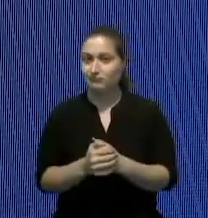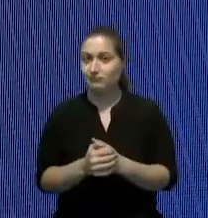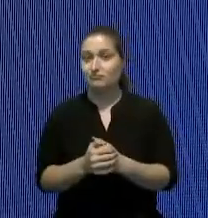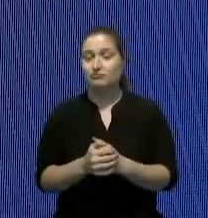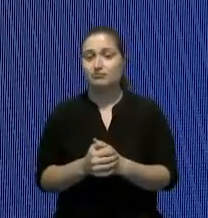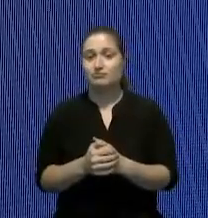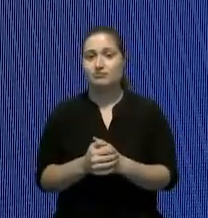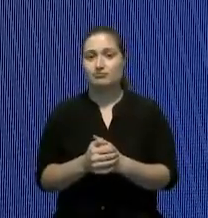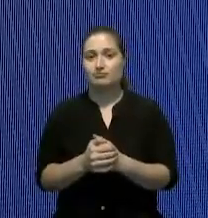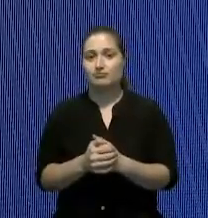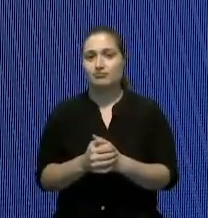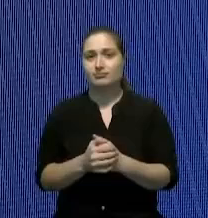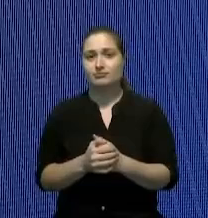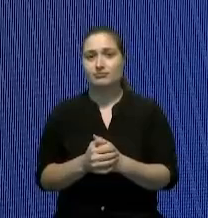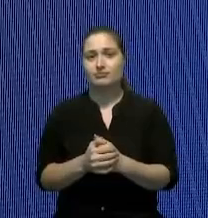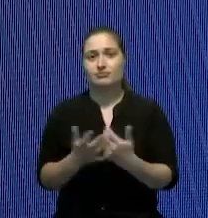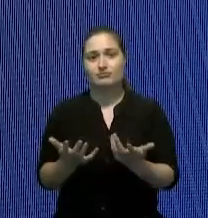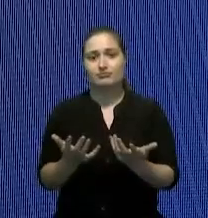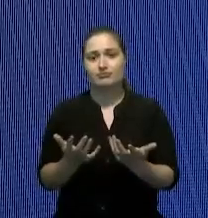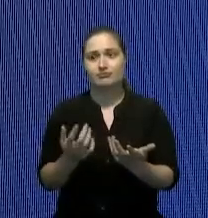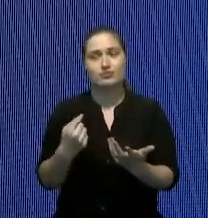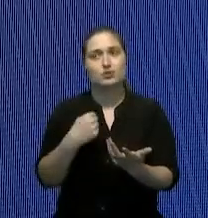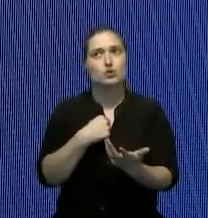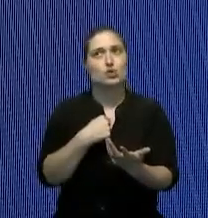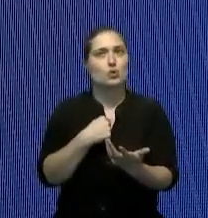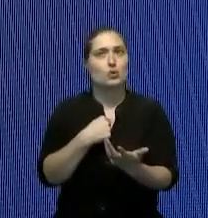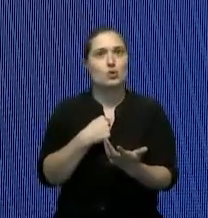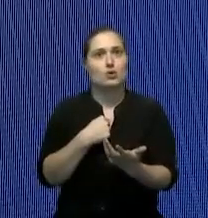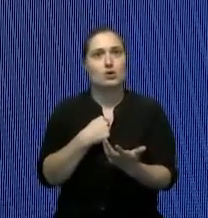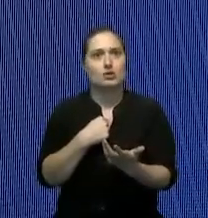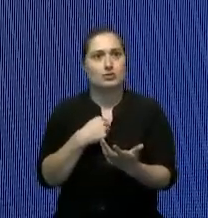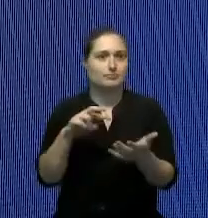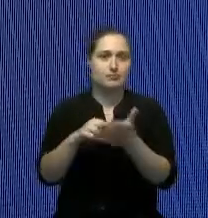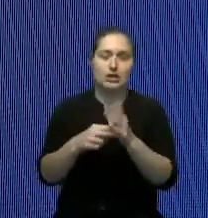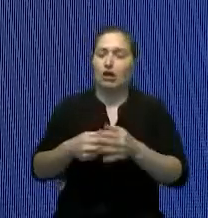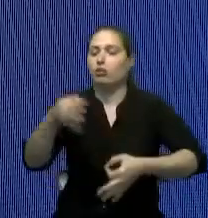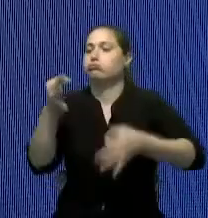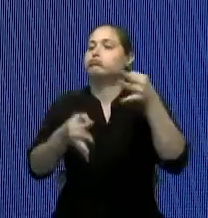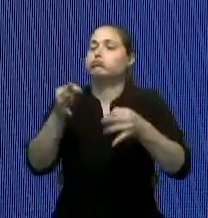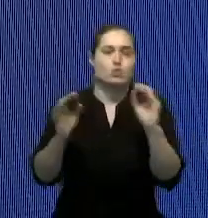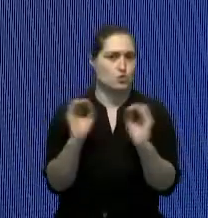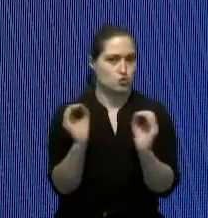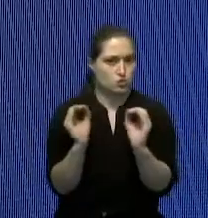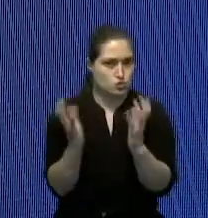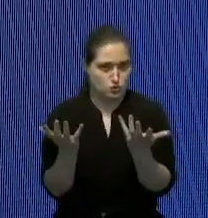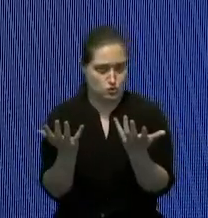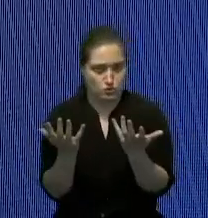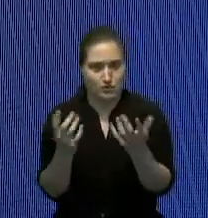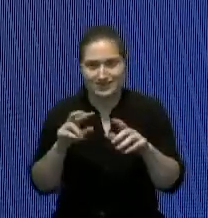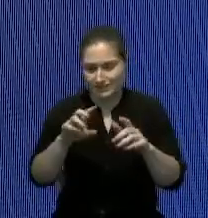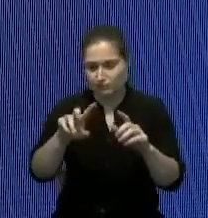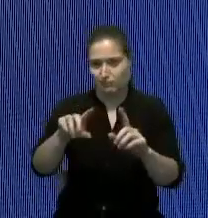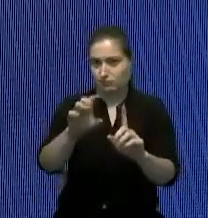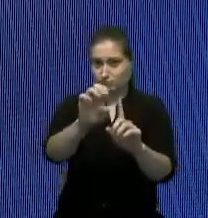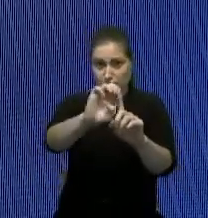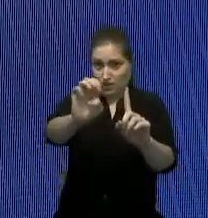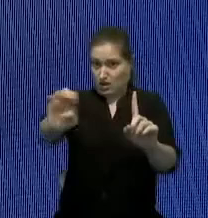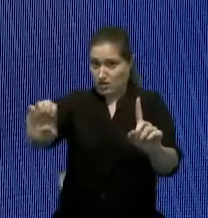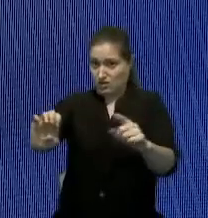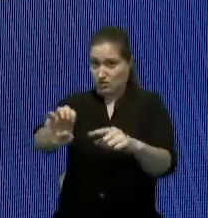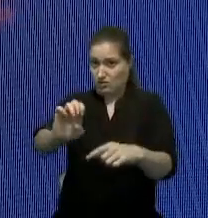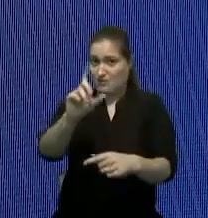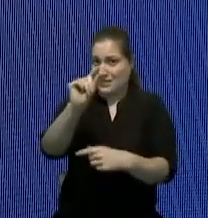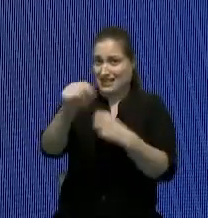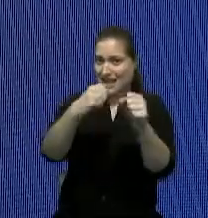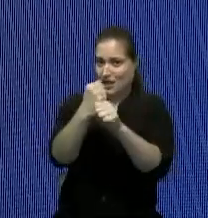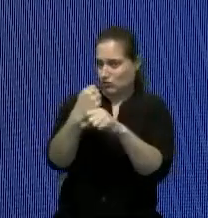y no con esto no estoy tratando de justificar nada porque los datos que tenemos ahora han sido durante los últimos 20